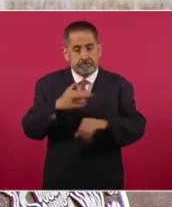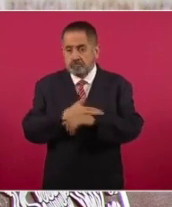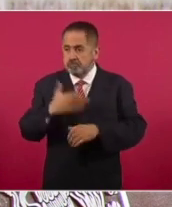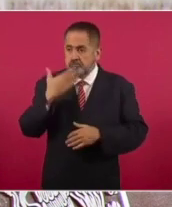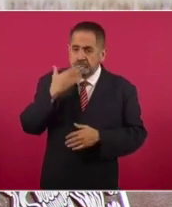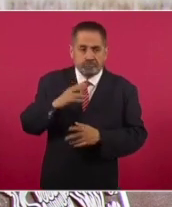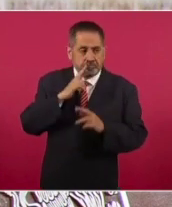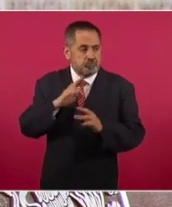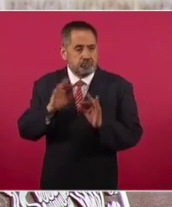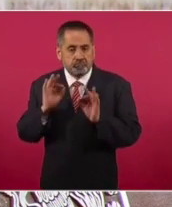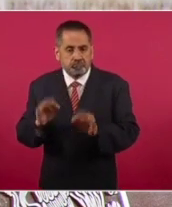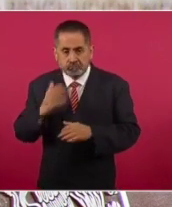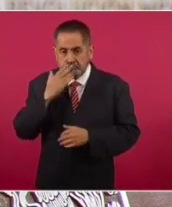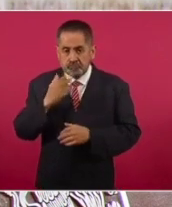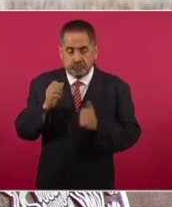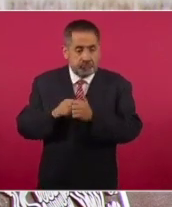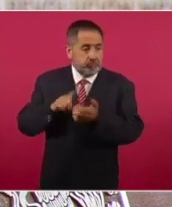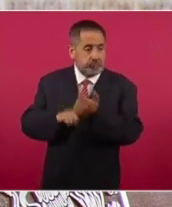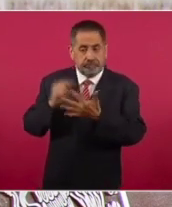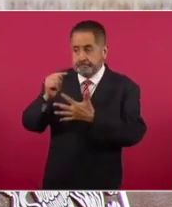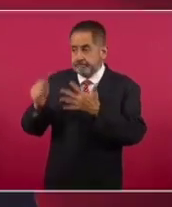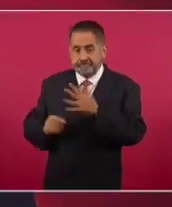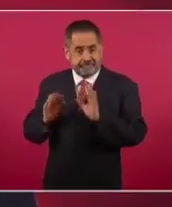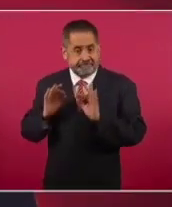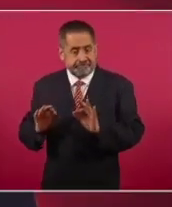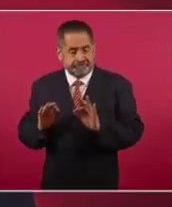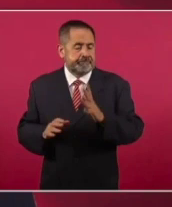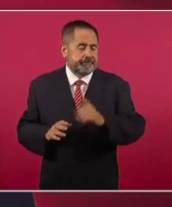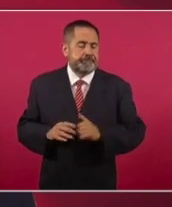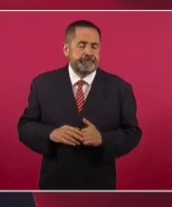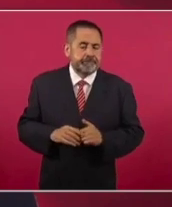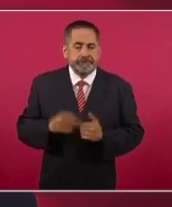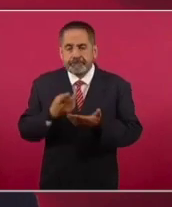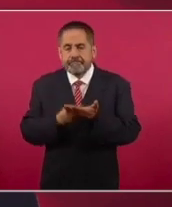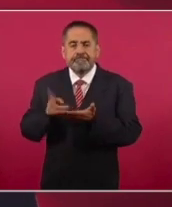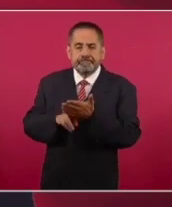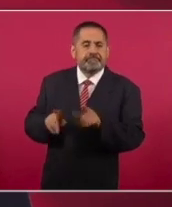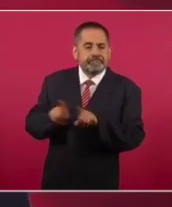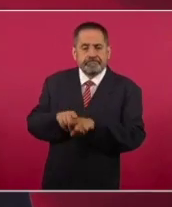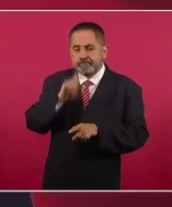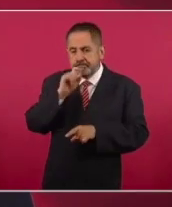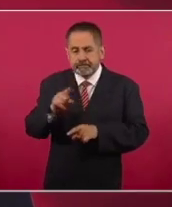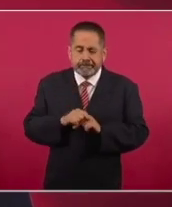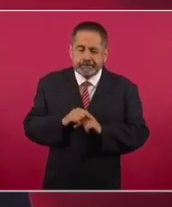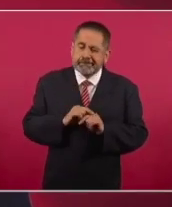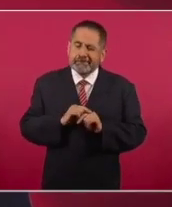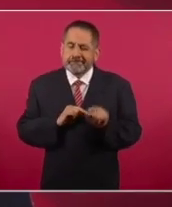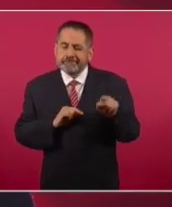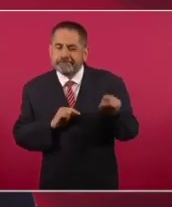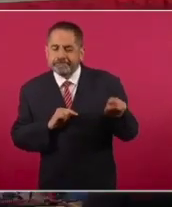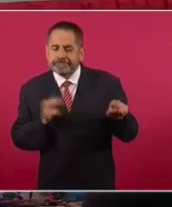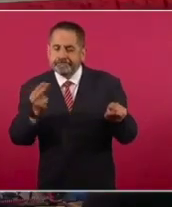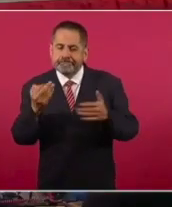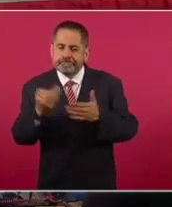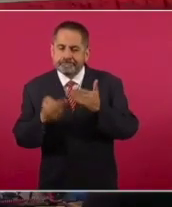resultados con este paquete, también al mismo tiempo estamos viendo en dónde necesita reforzarse.